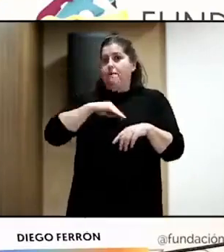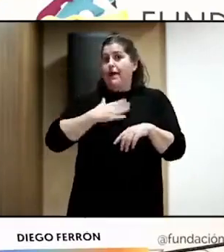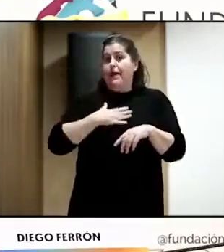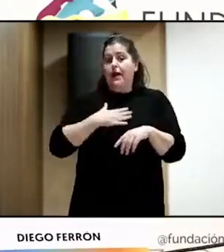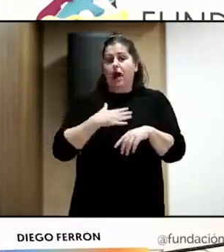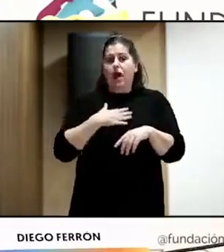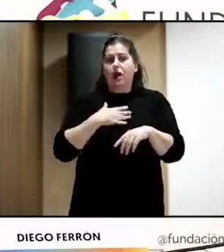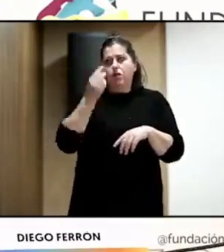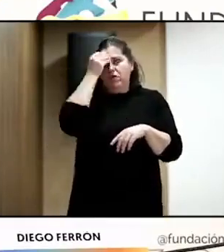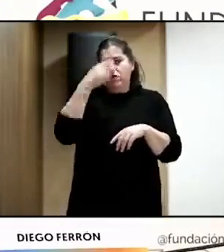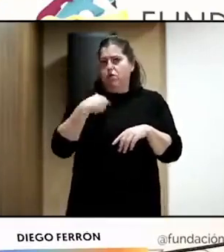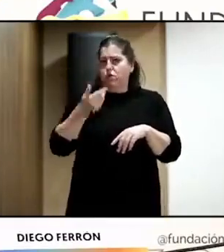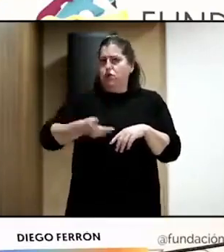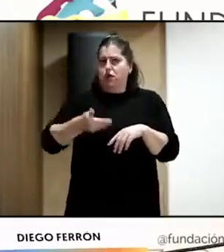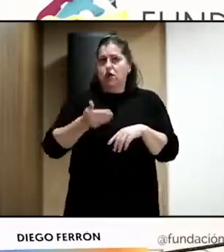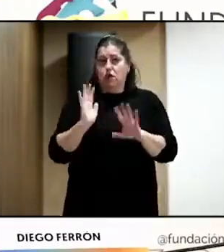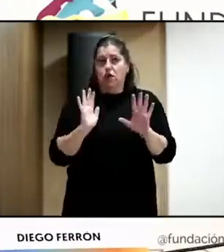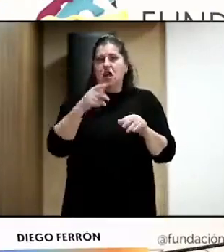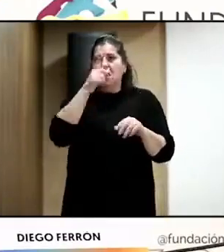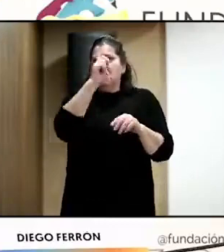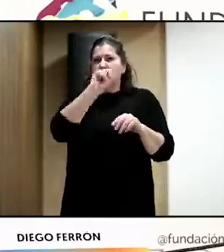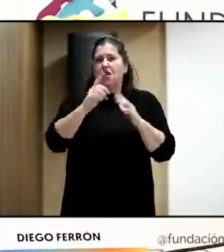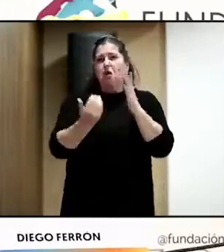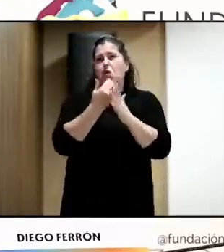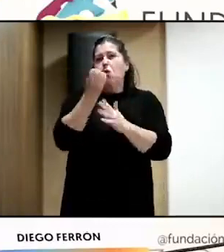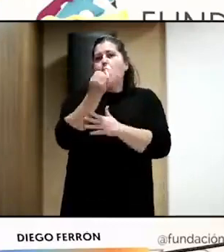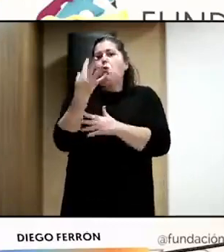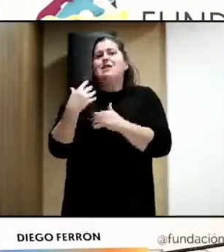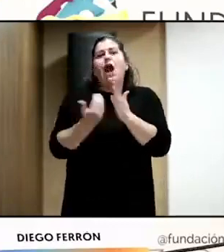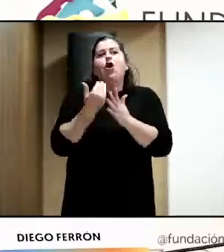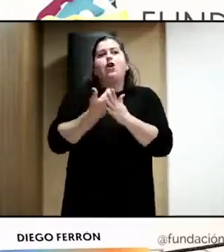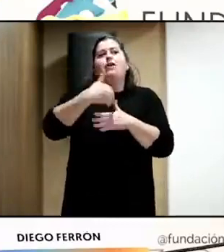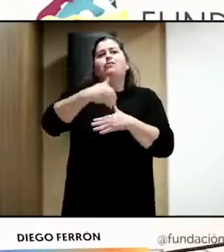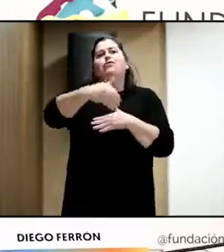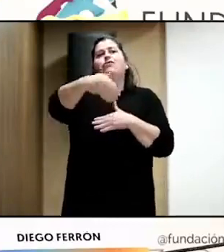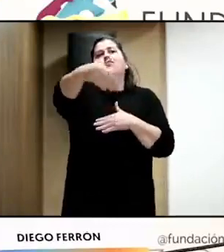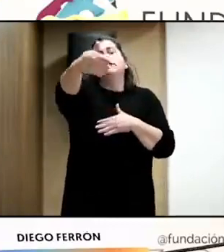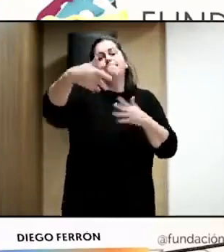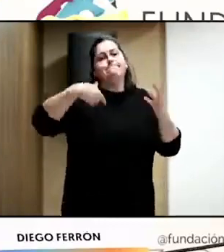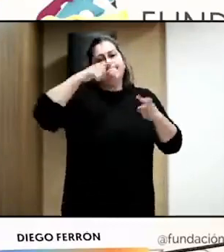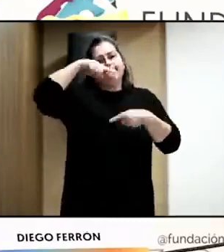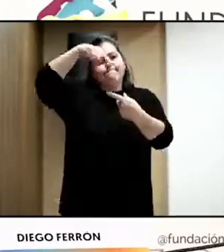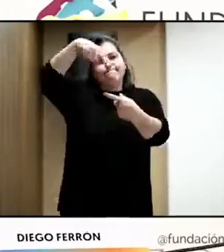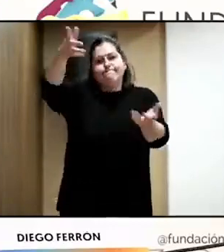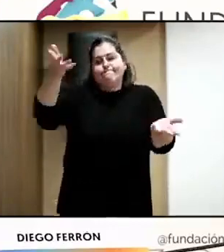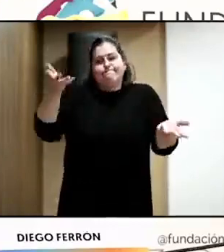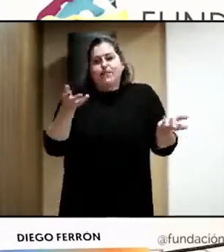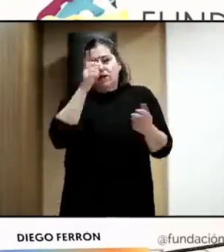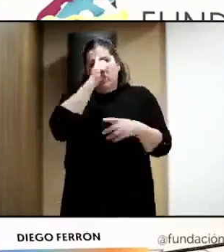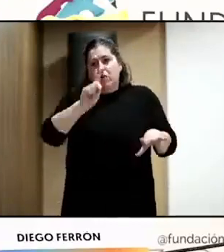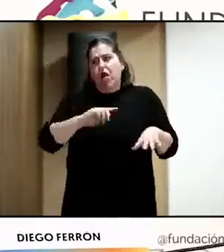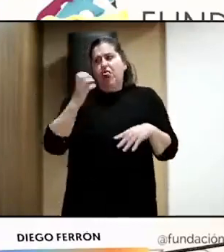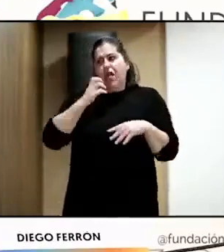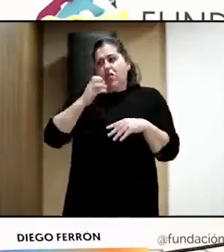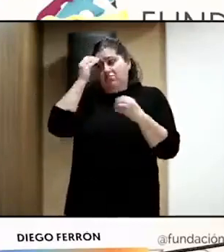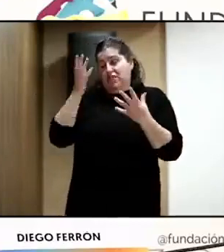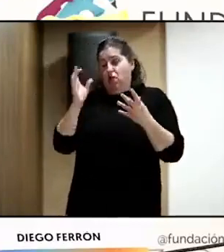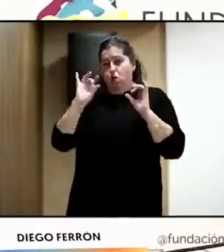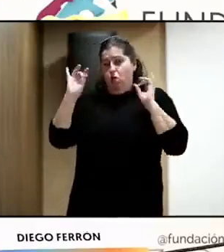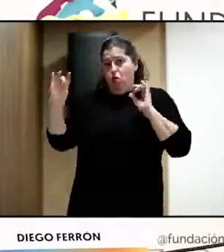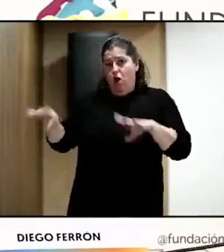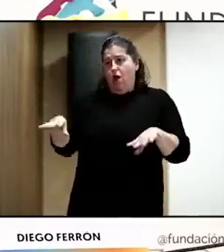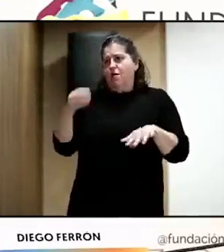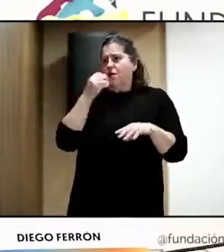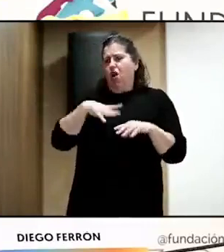Y yo creo que es importante, ¿no? No sé cuántas jornadas serán necesarias. Como bien decía Diego, pues no tendría que haber muchas más, ¿no? Para